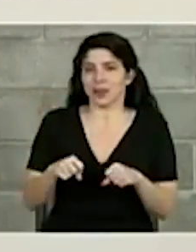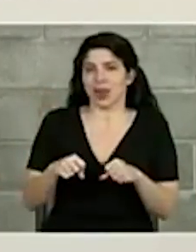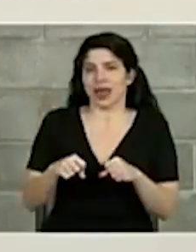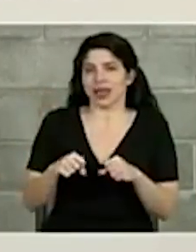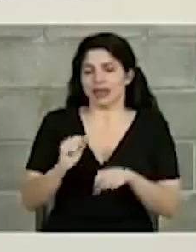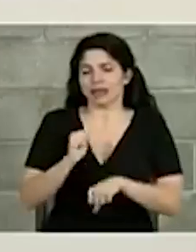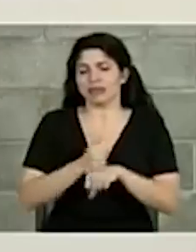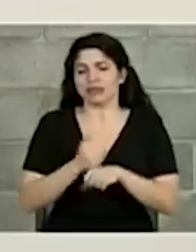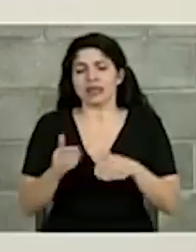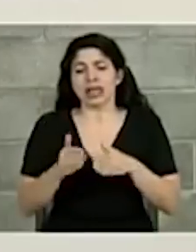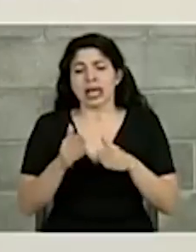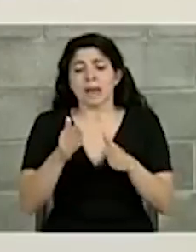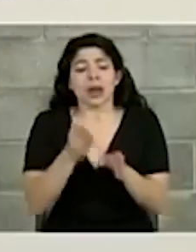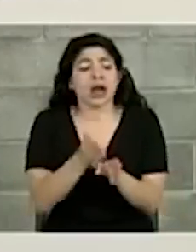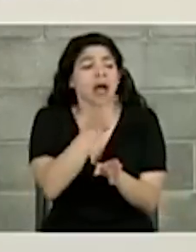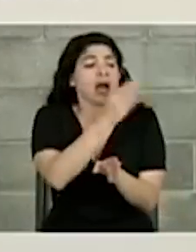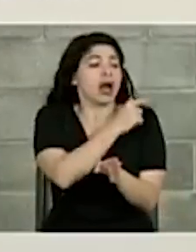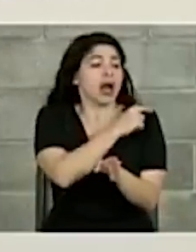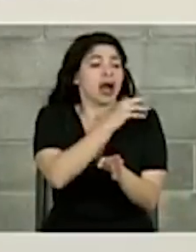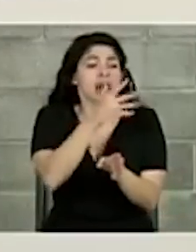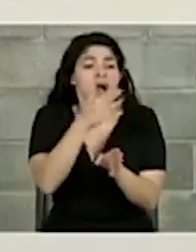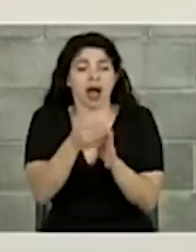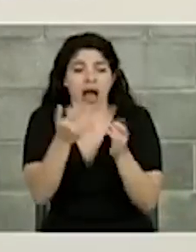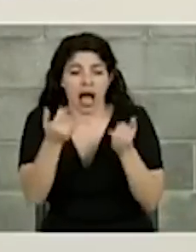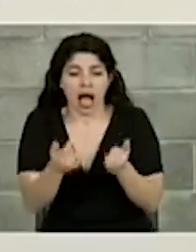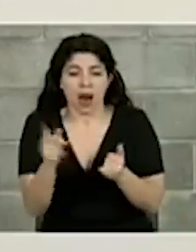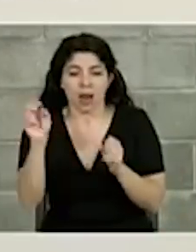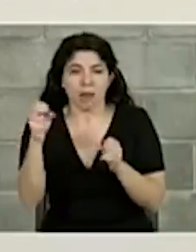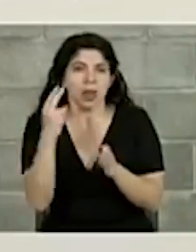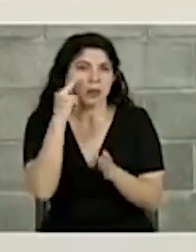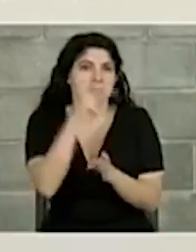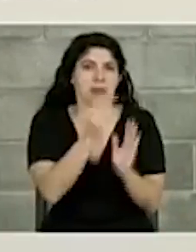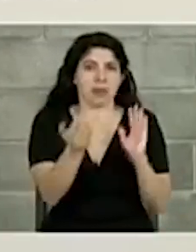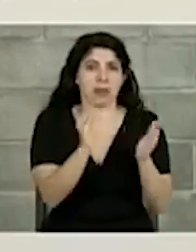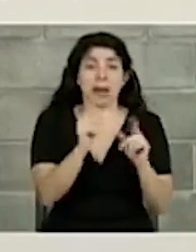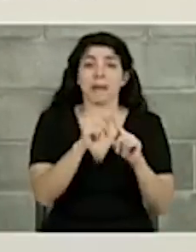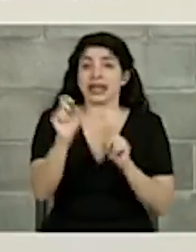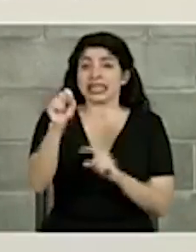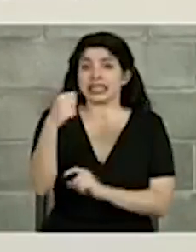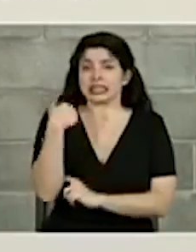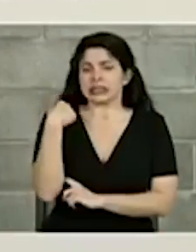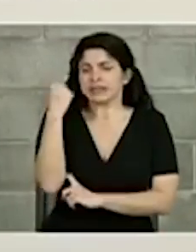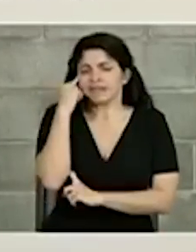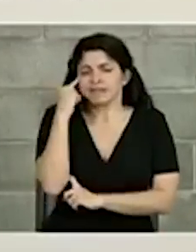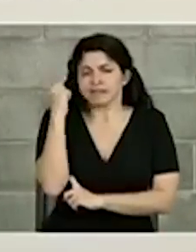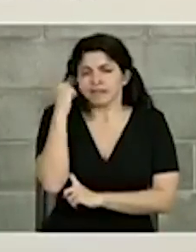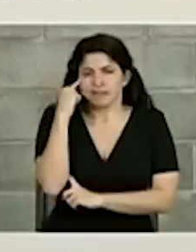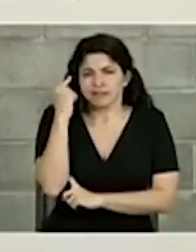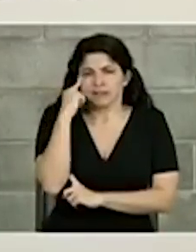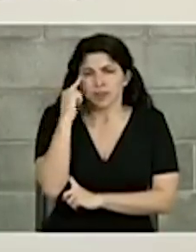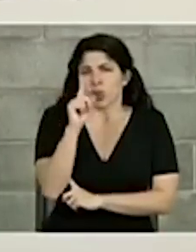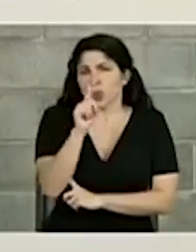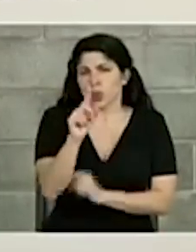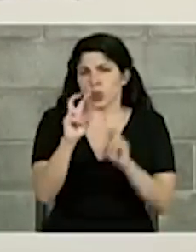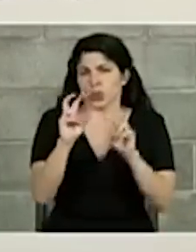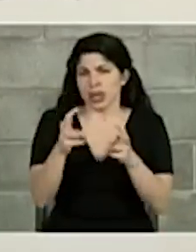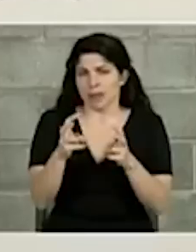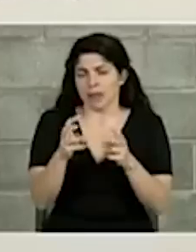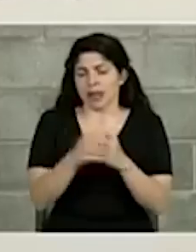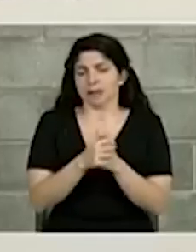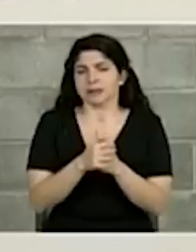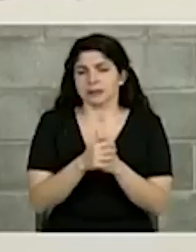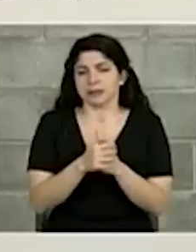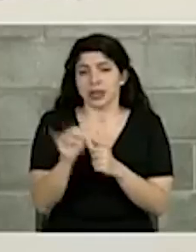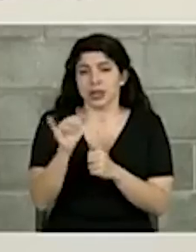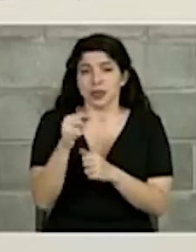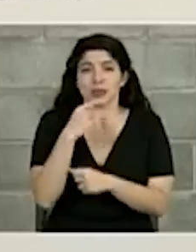trazar la línea entre lo que fue aquel tiempo y lo que es el nuestro. Pero sí he pensado en un asunto, incluso en la línea que